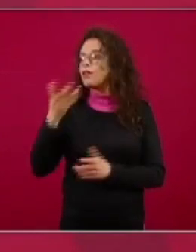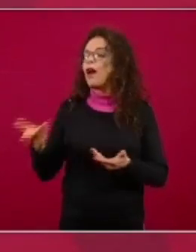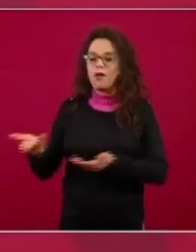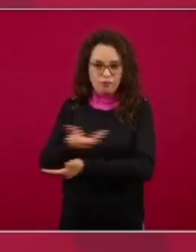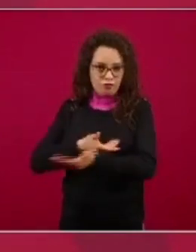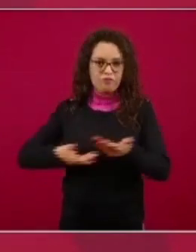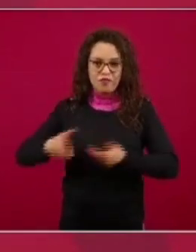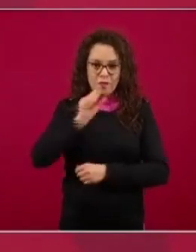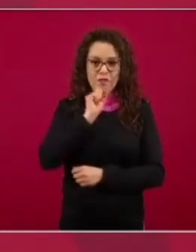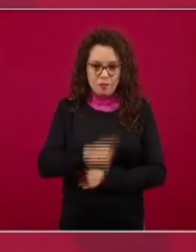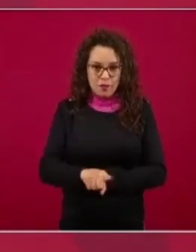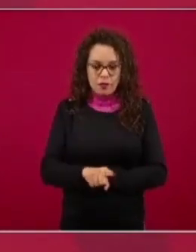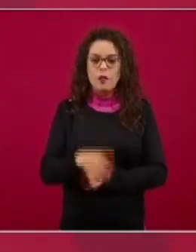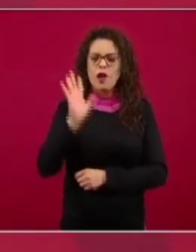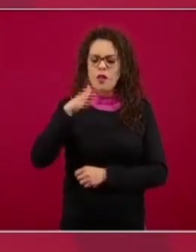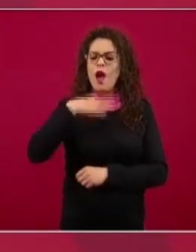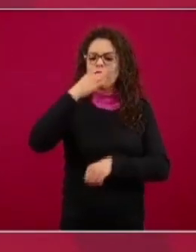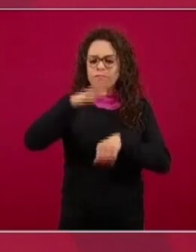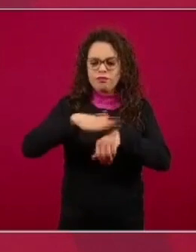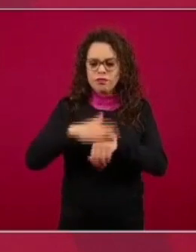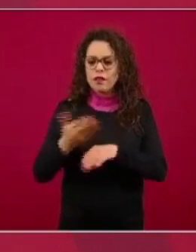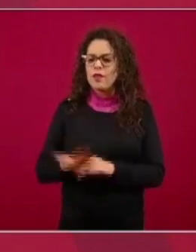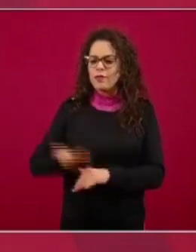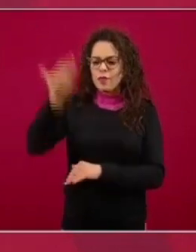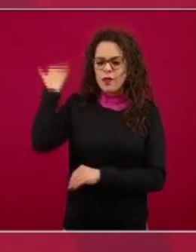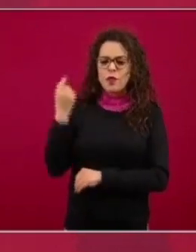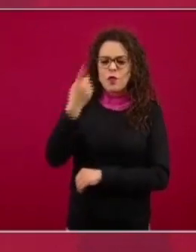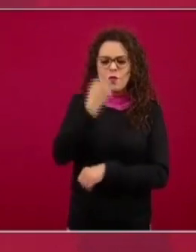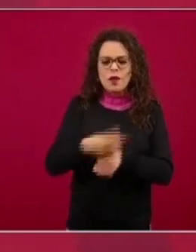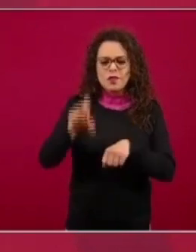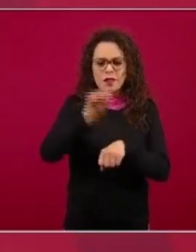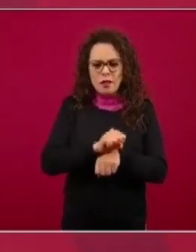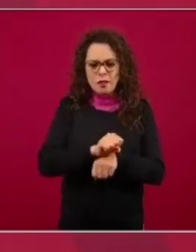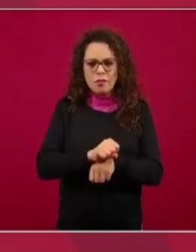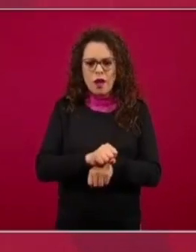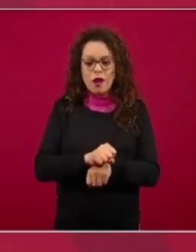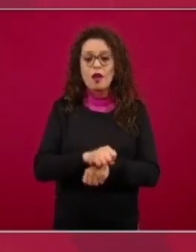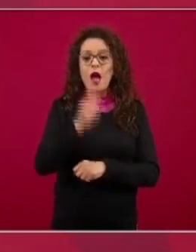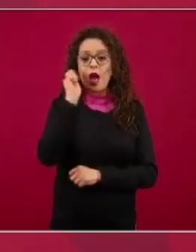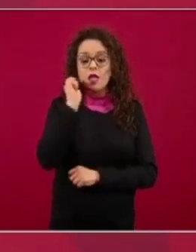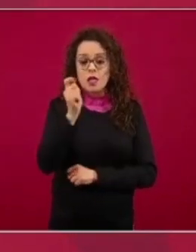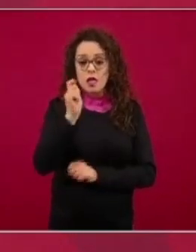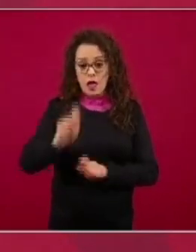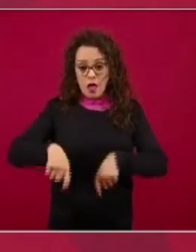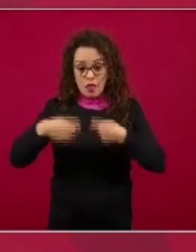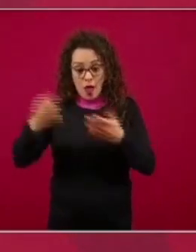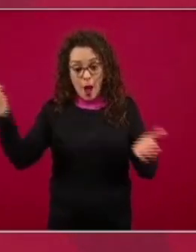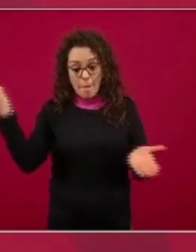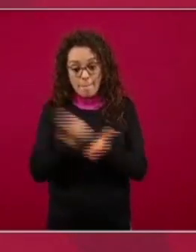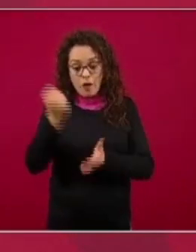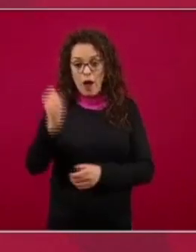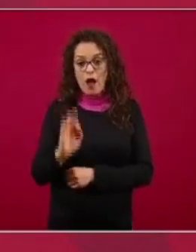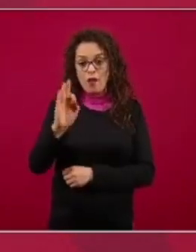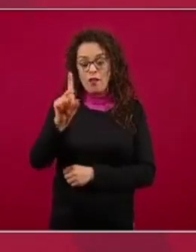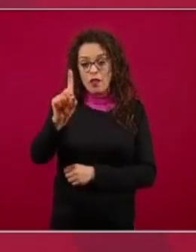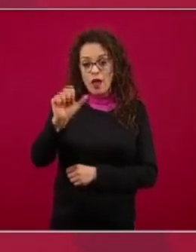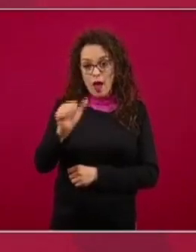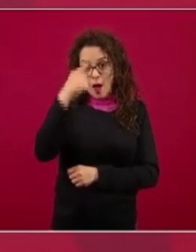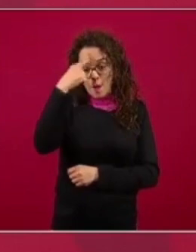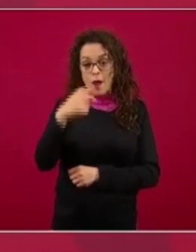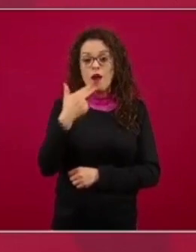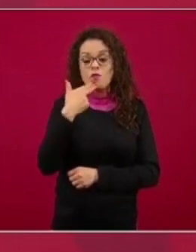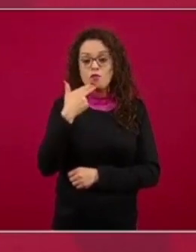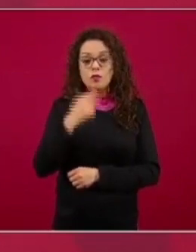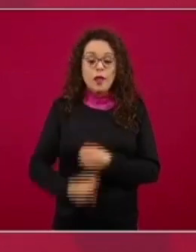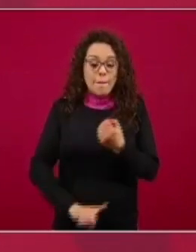lo anunciamos la semana pasada la aprobación de uso en emergencias que dio la FDA la agencia de fármacos y